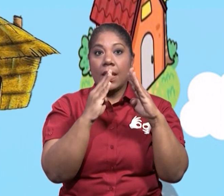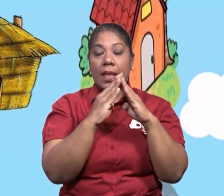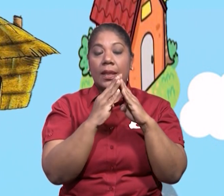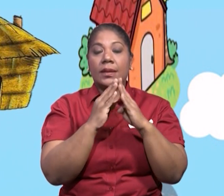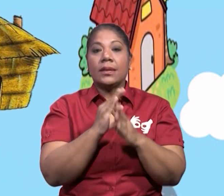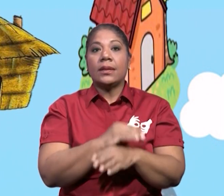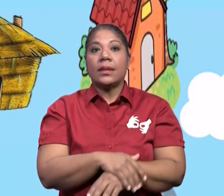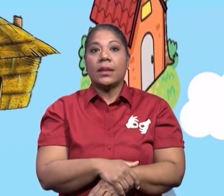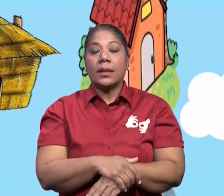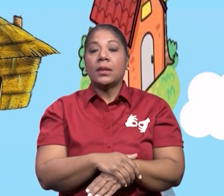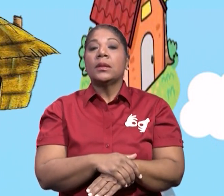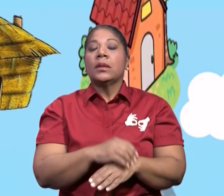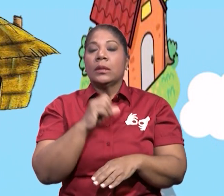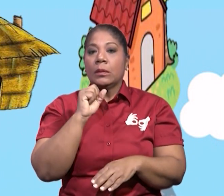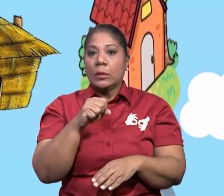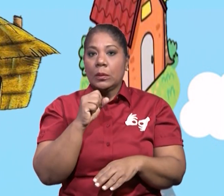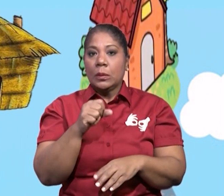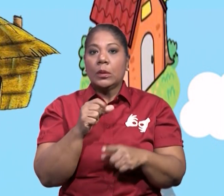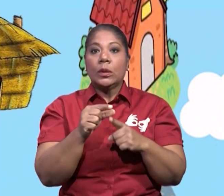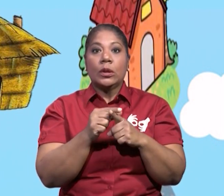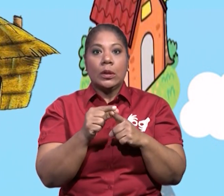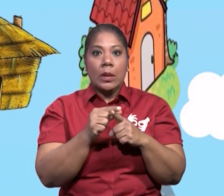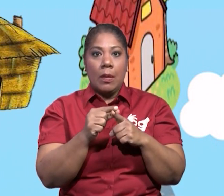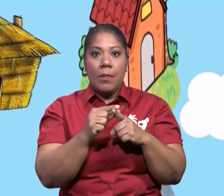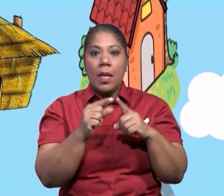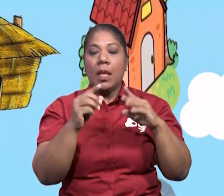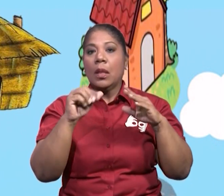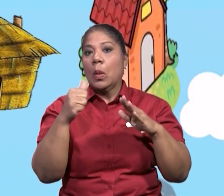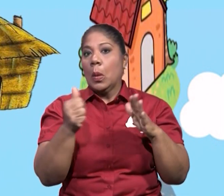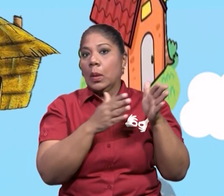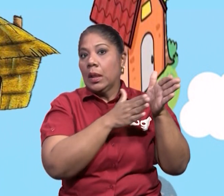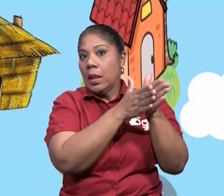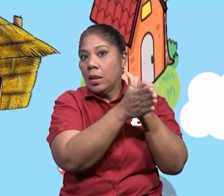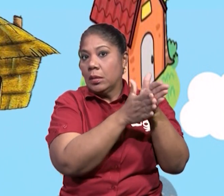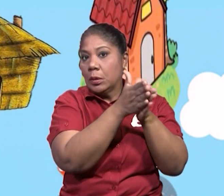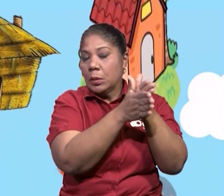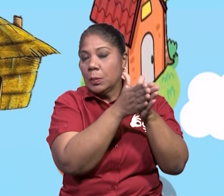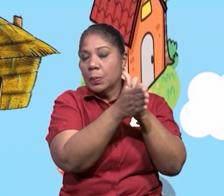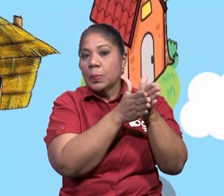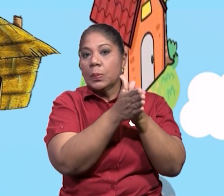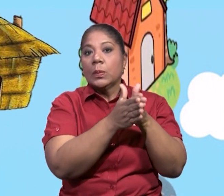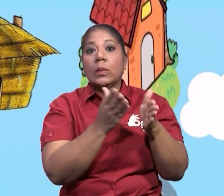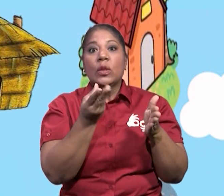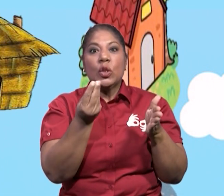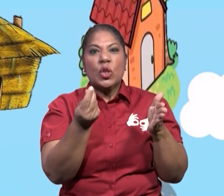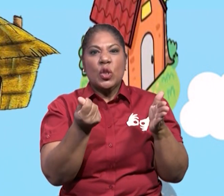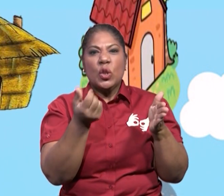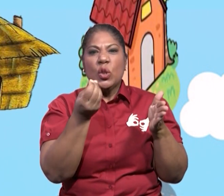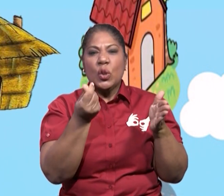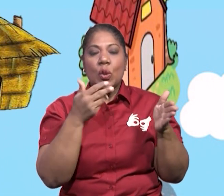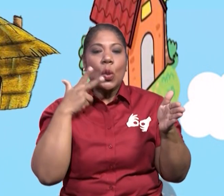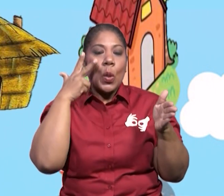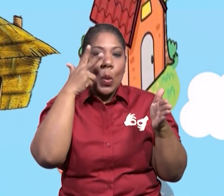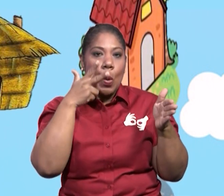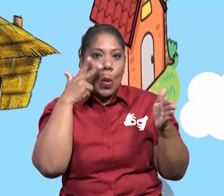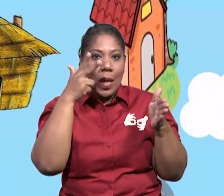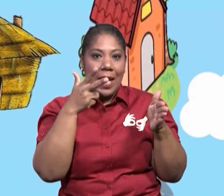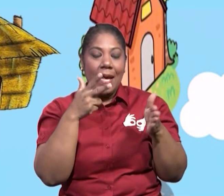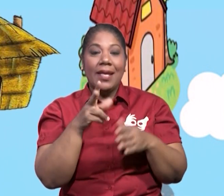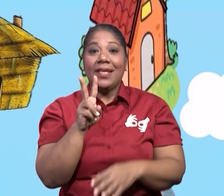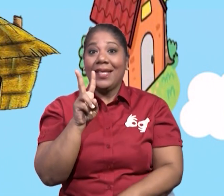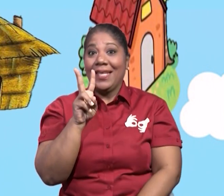paredes de barro y techo de paja. Y la otra imagen es de una casa de